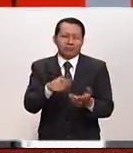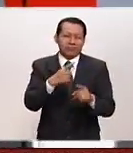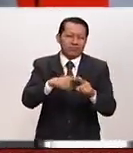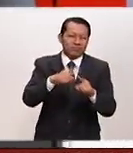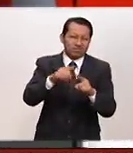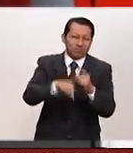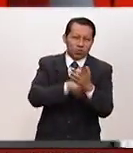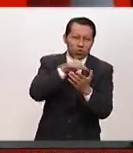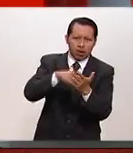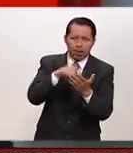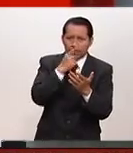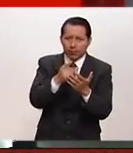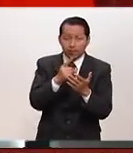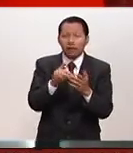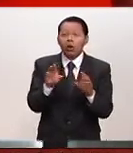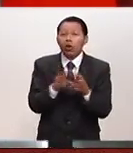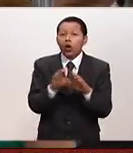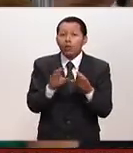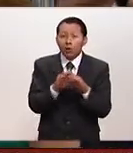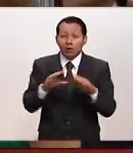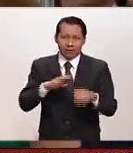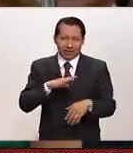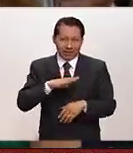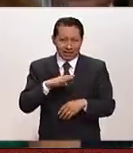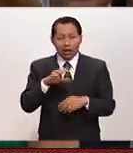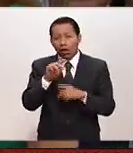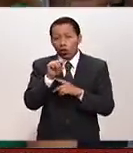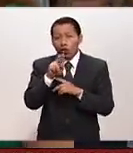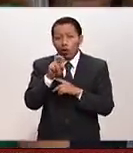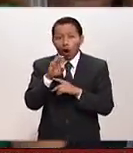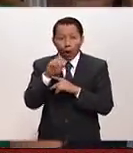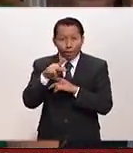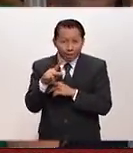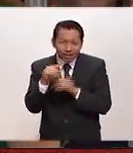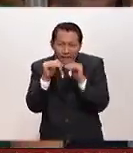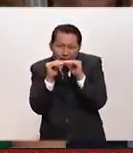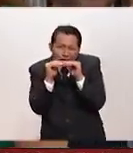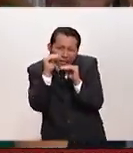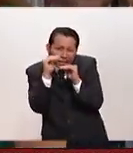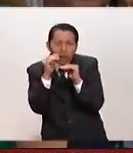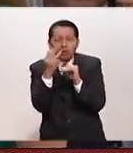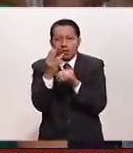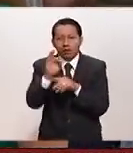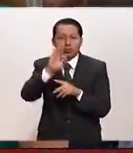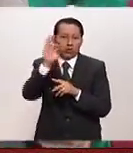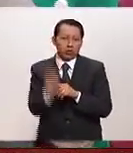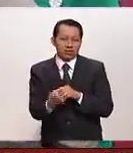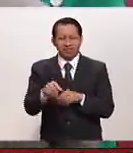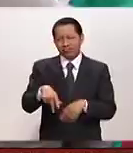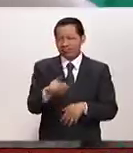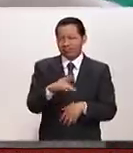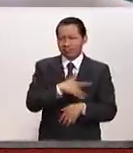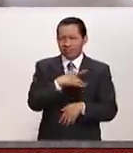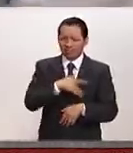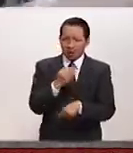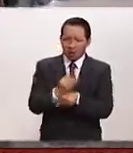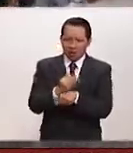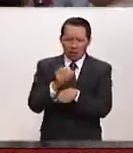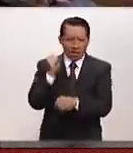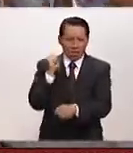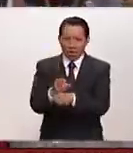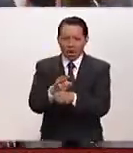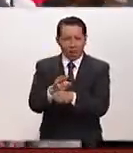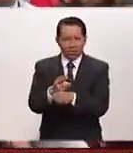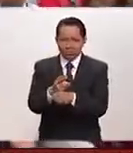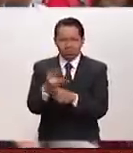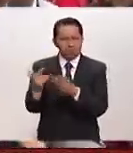se dice que hay un 3% arriba de las preferencias del señor Trump. Sin embargo, es prematuro, me parece que esta encuesta